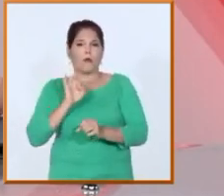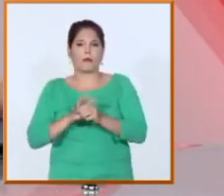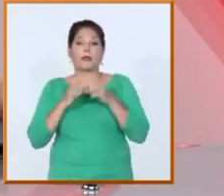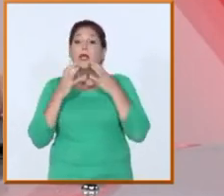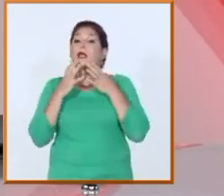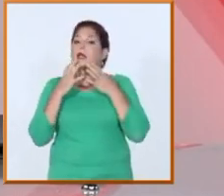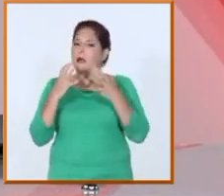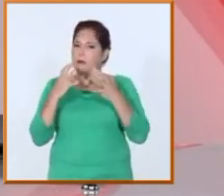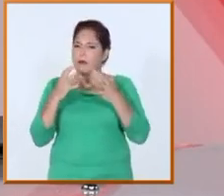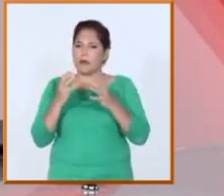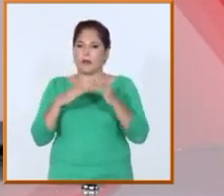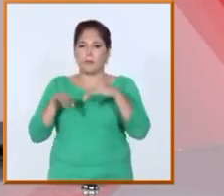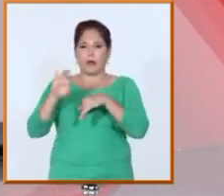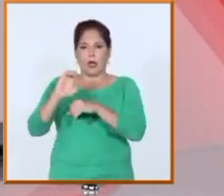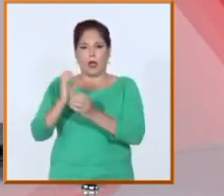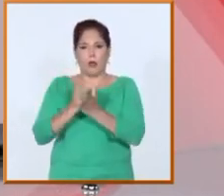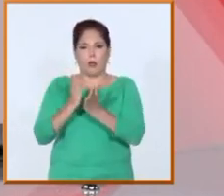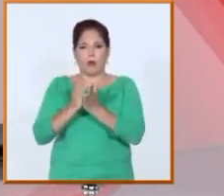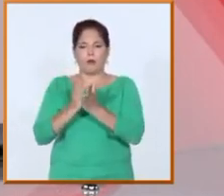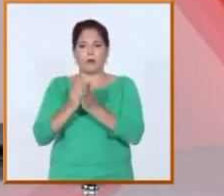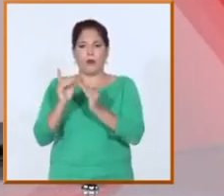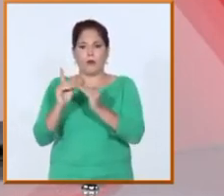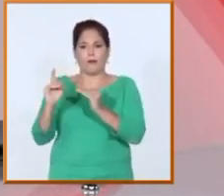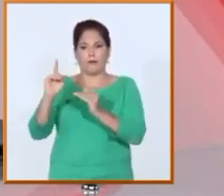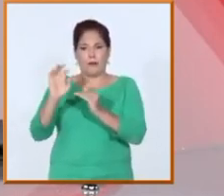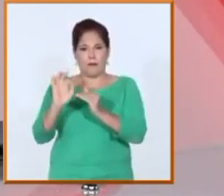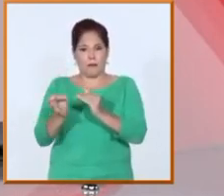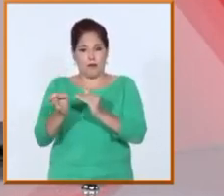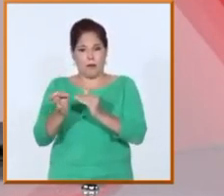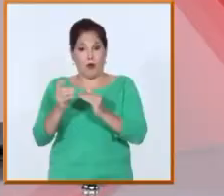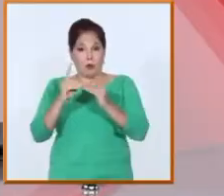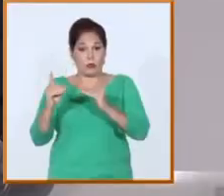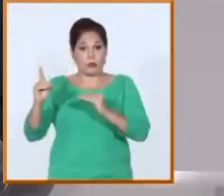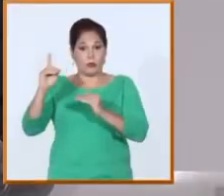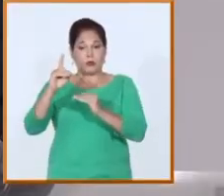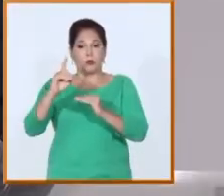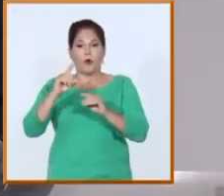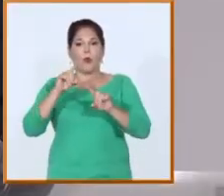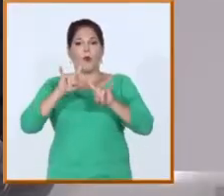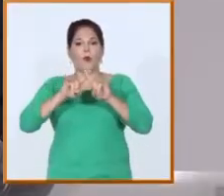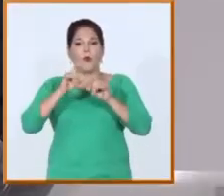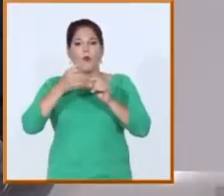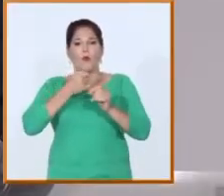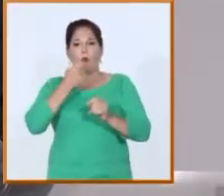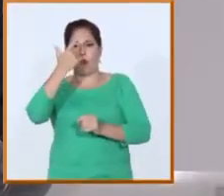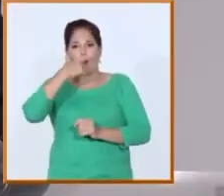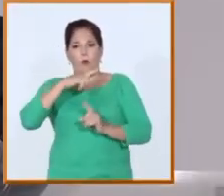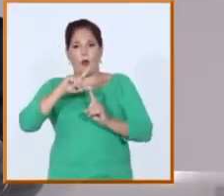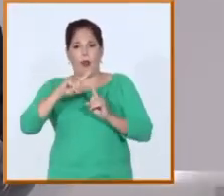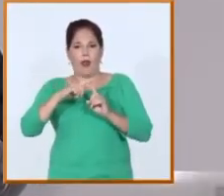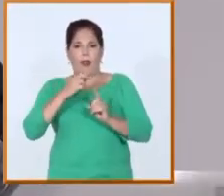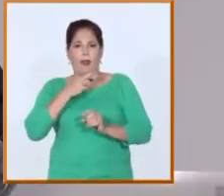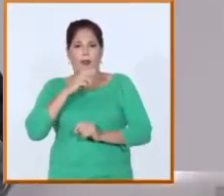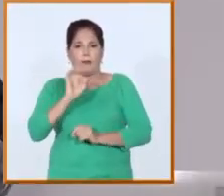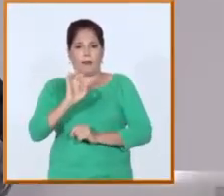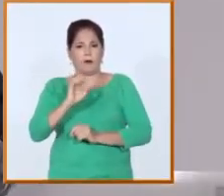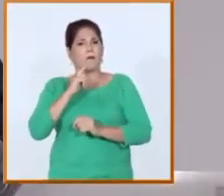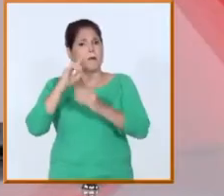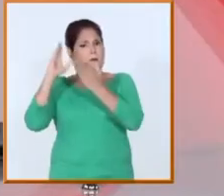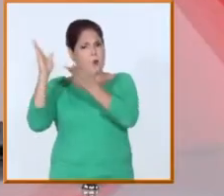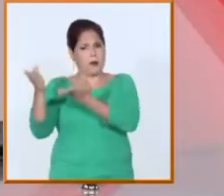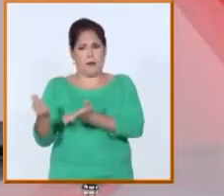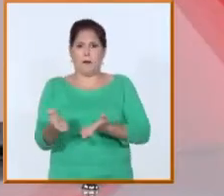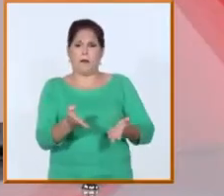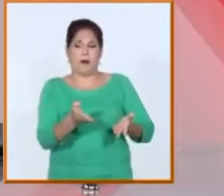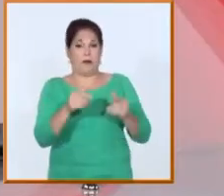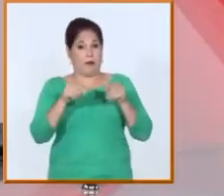institución de nuestro país. El doctor en ciencias, Walter Baruja García, está esta tarde con nosotros. Le damos la bienvenida en